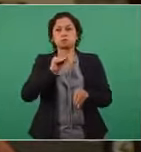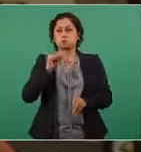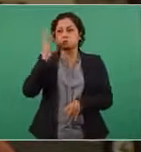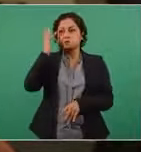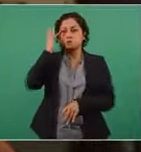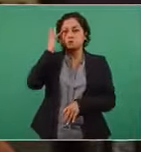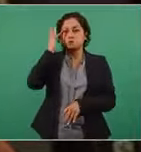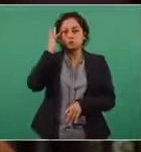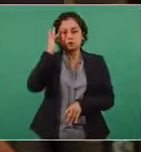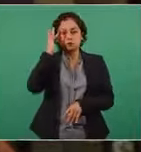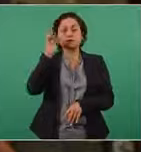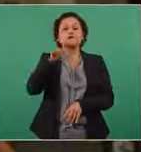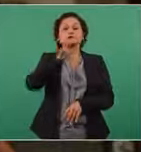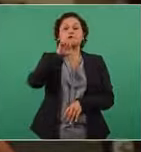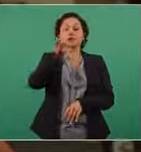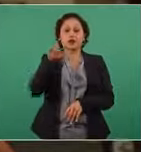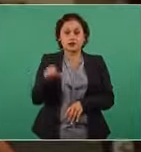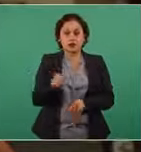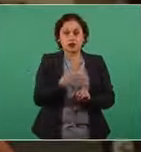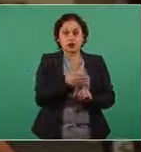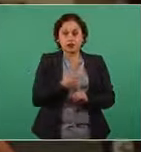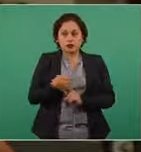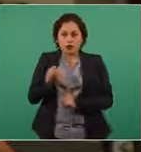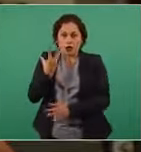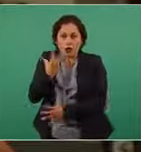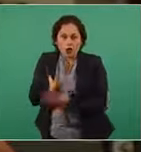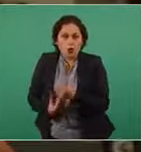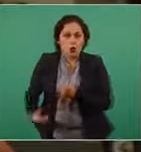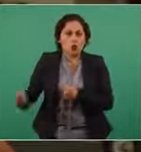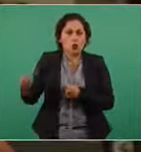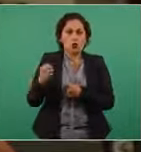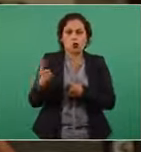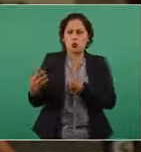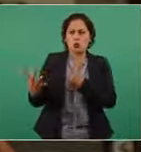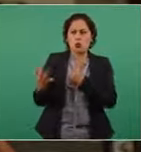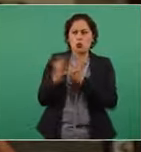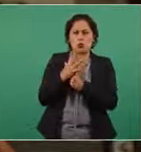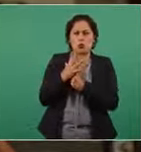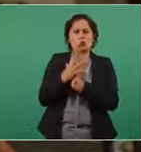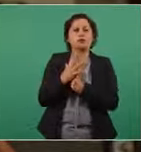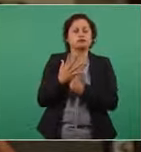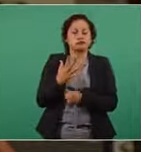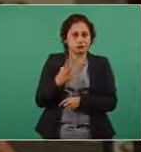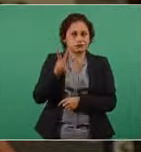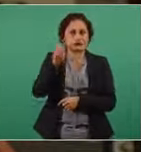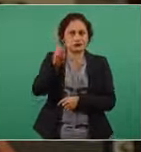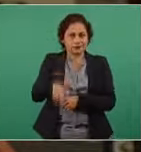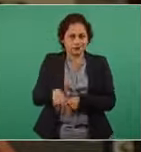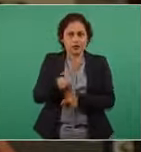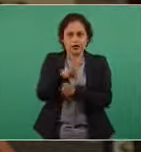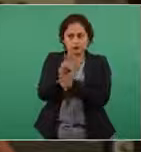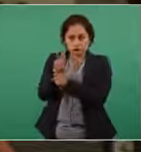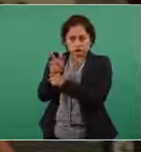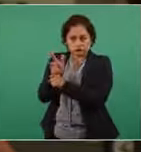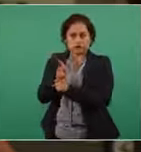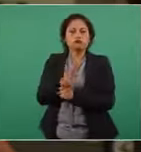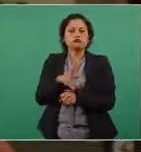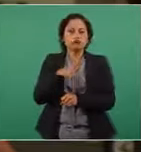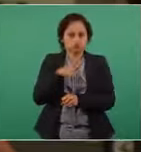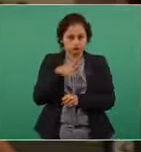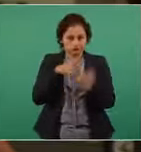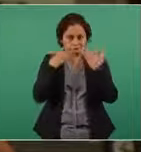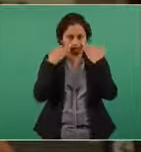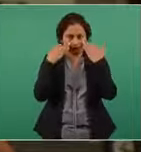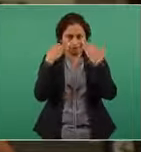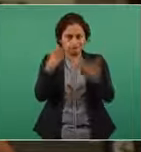salimos del estado en medio de una persecución que también está grabada porque yo lo único que encontré